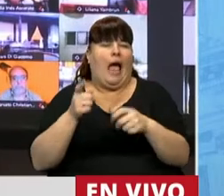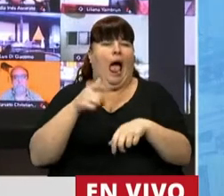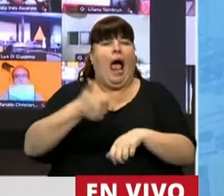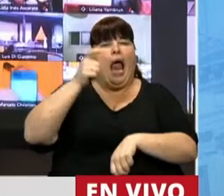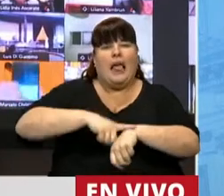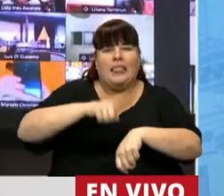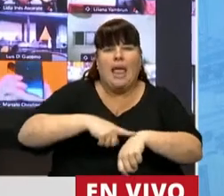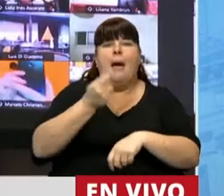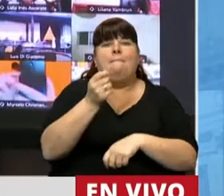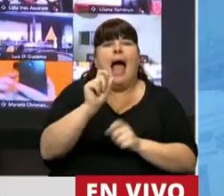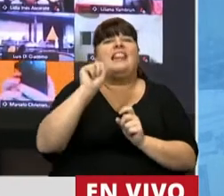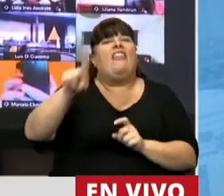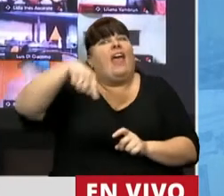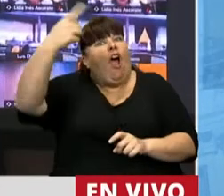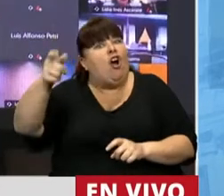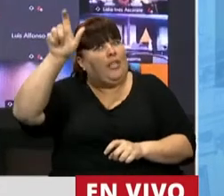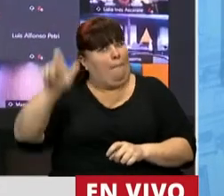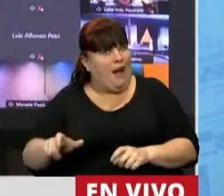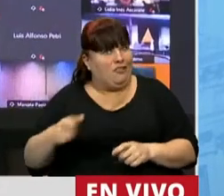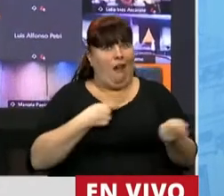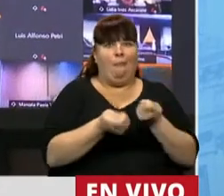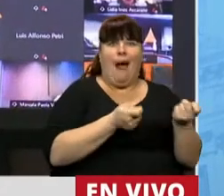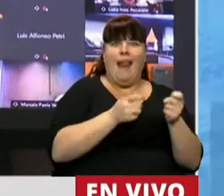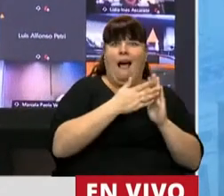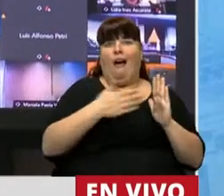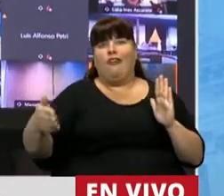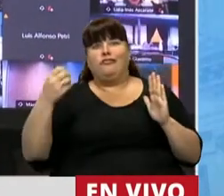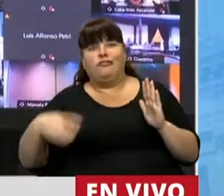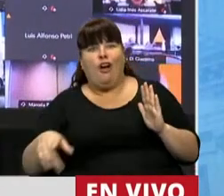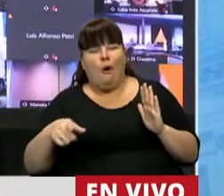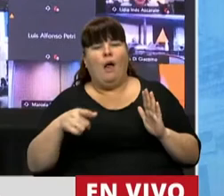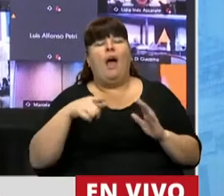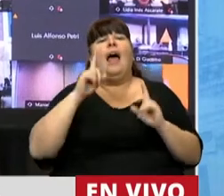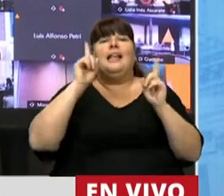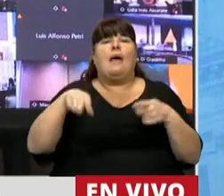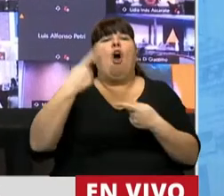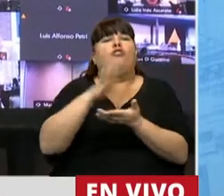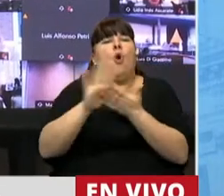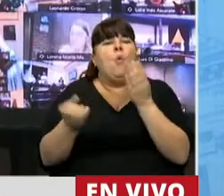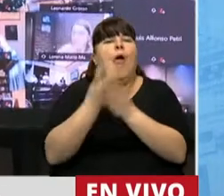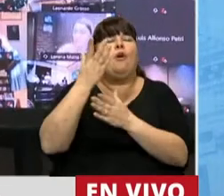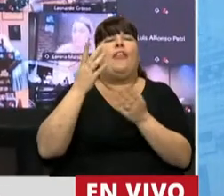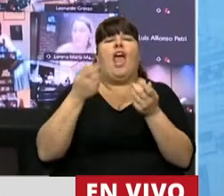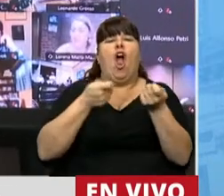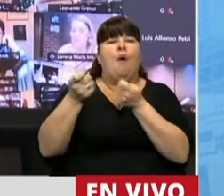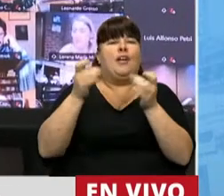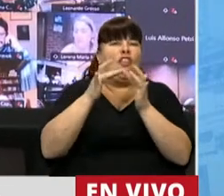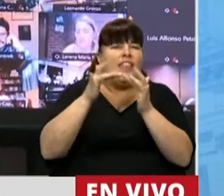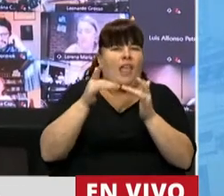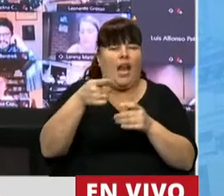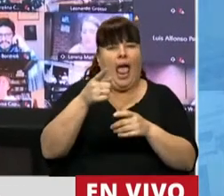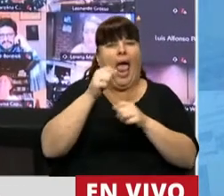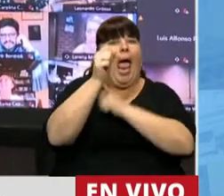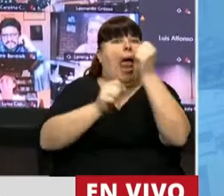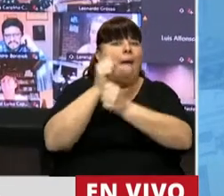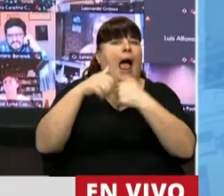el tiempo y con el dinero de otras personas, y sobre todo los nuevos intermediadores del comercio electrónico, unas empresas